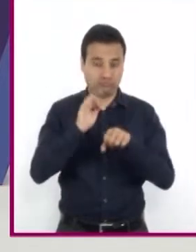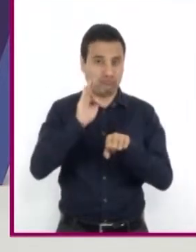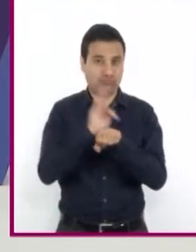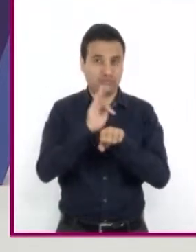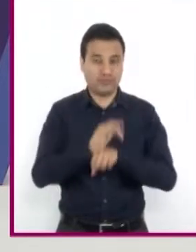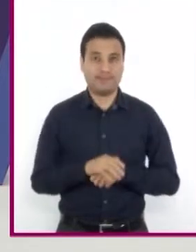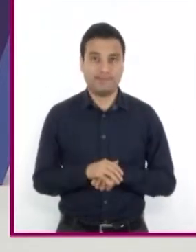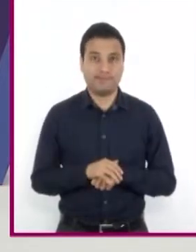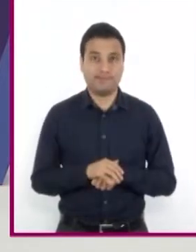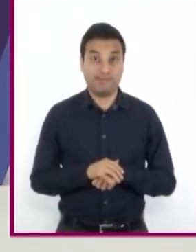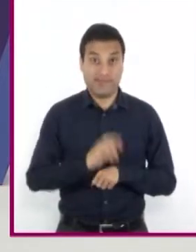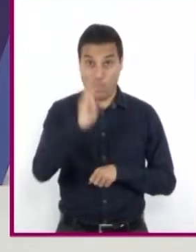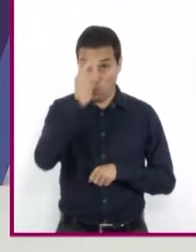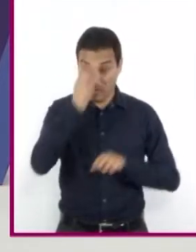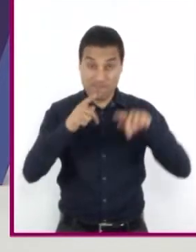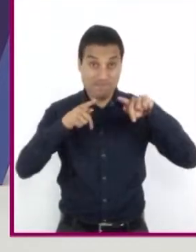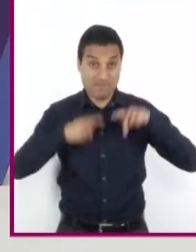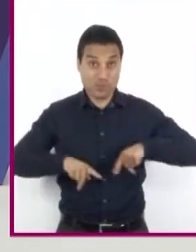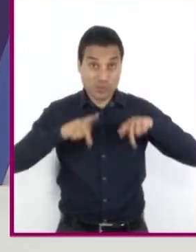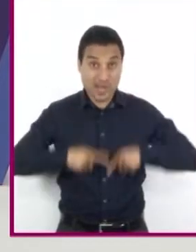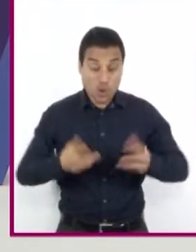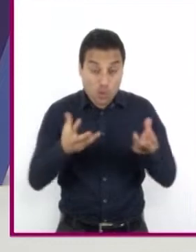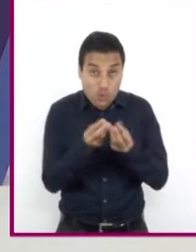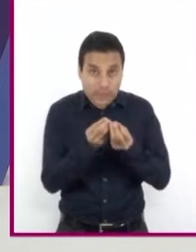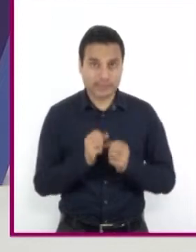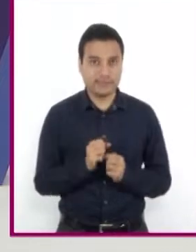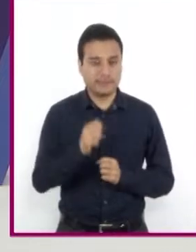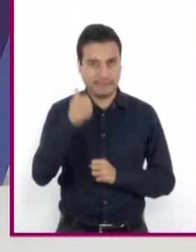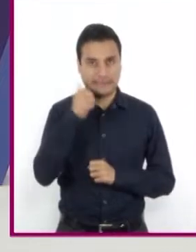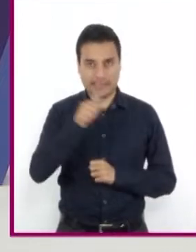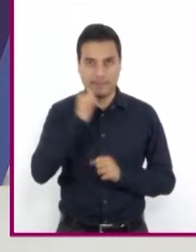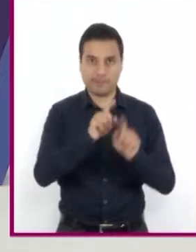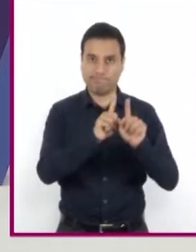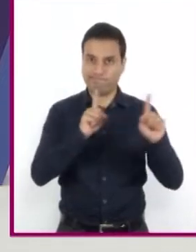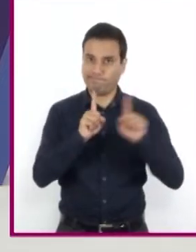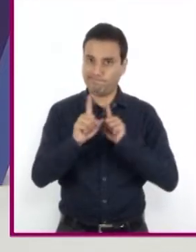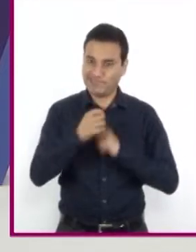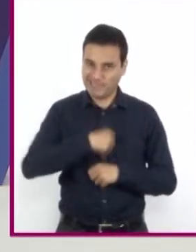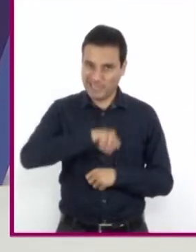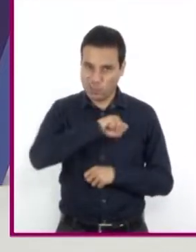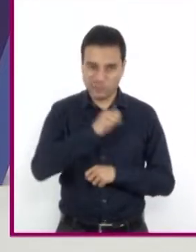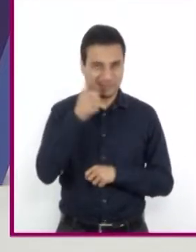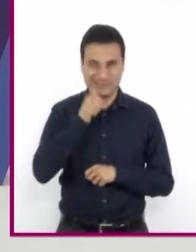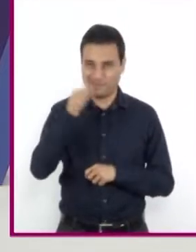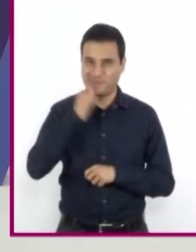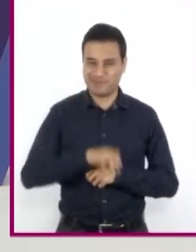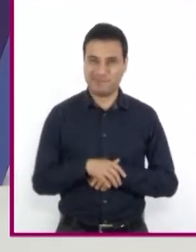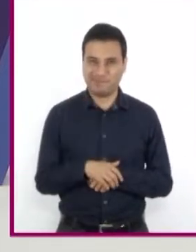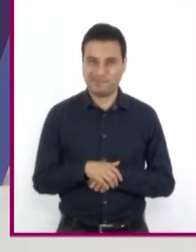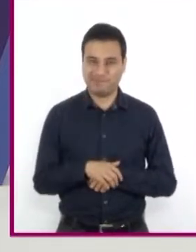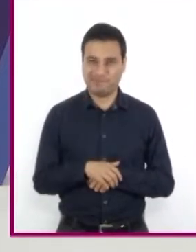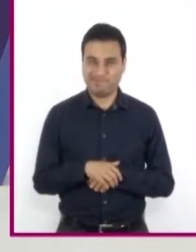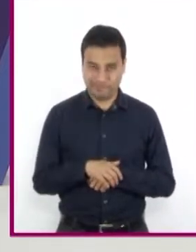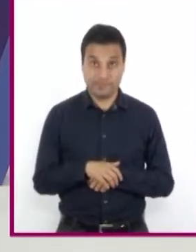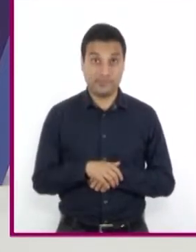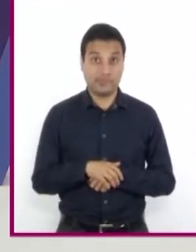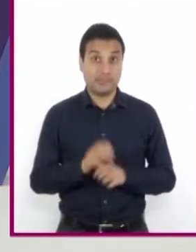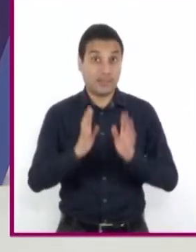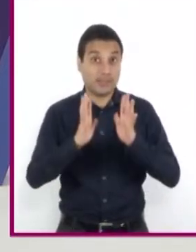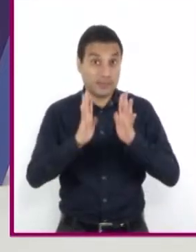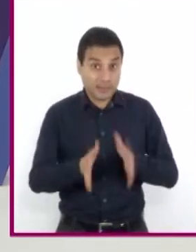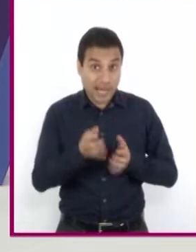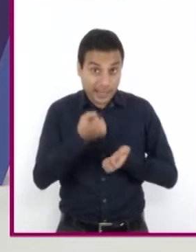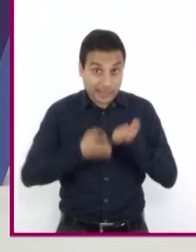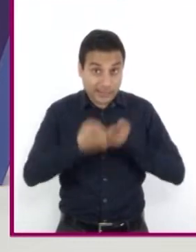juntos, guardar y pedir la sana distancia. ¡La salud es lo primero! Además, ¿ya hicieron algo de